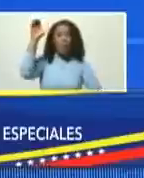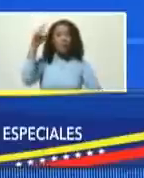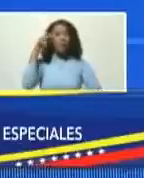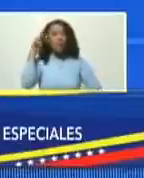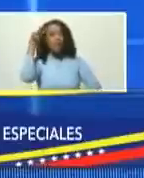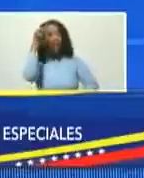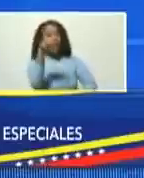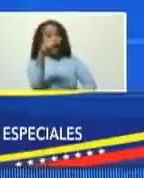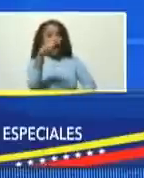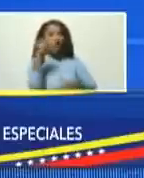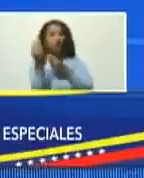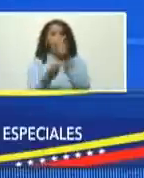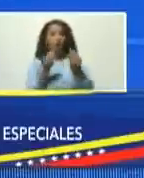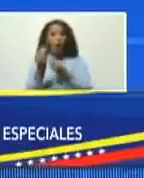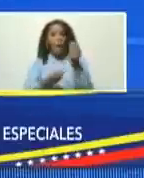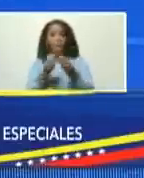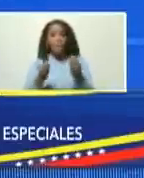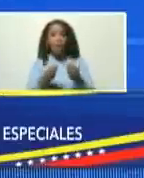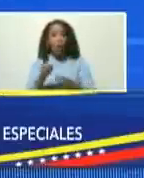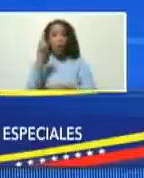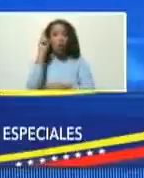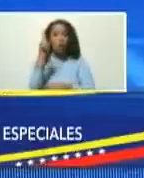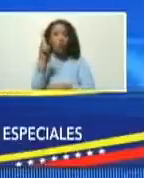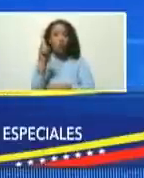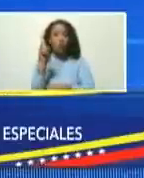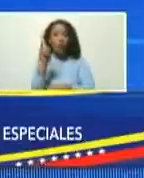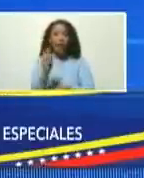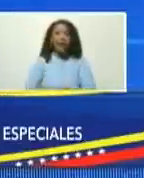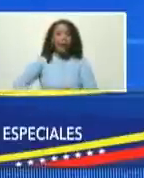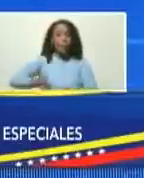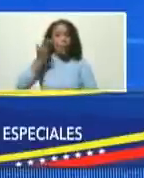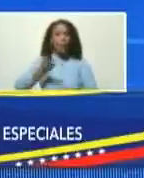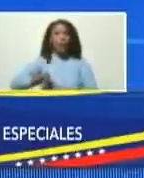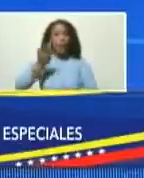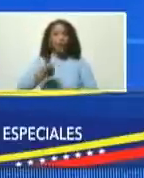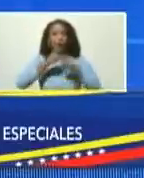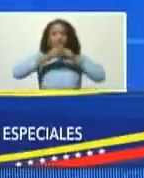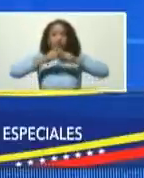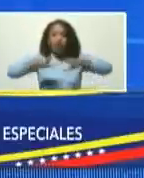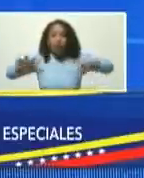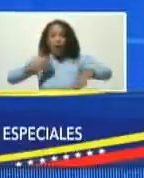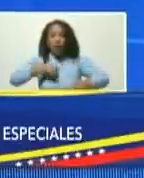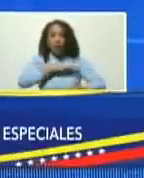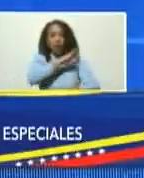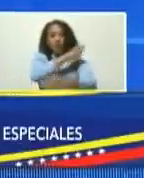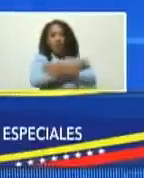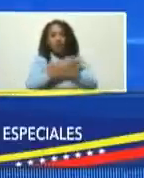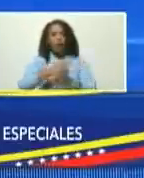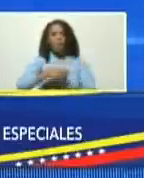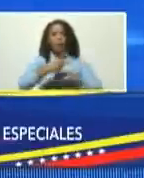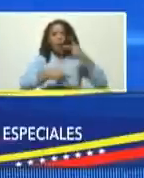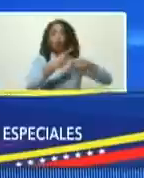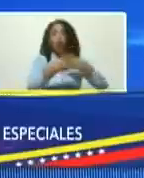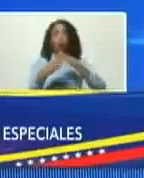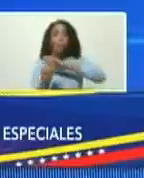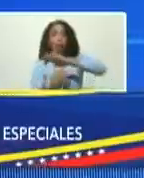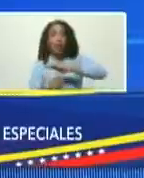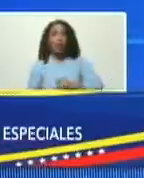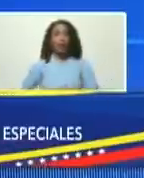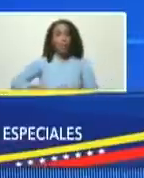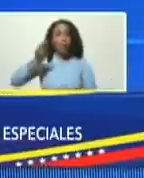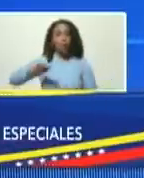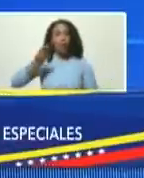vea envuelta en un muy importante despliegue de nuestras fuerzas productivas que son la base fundamental